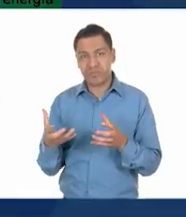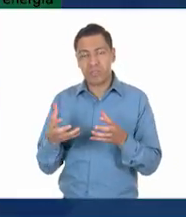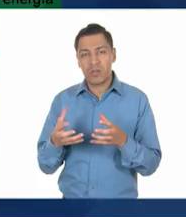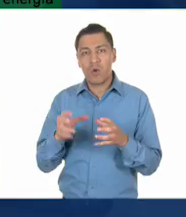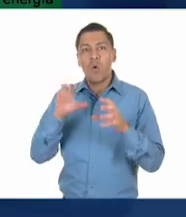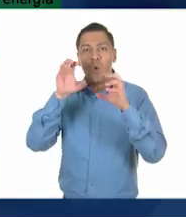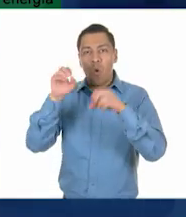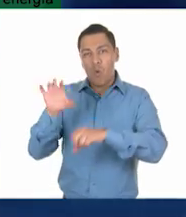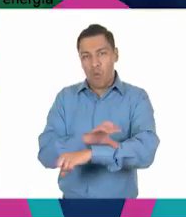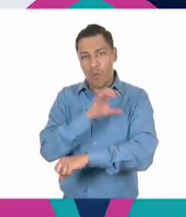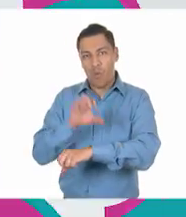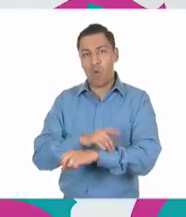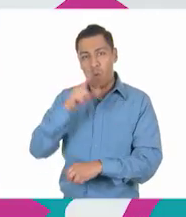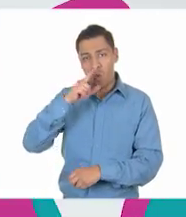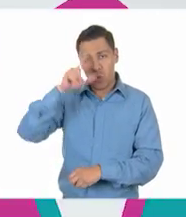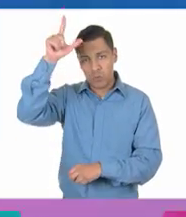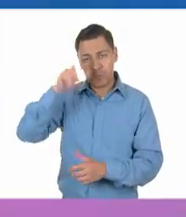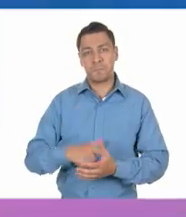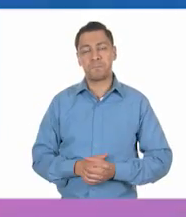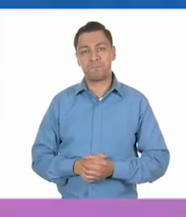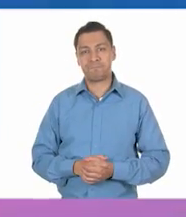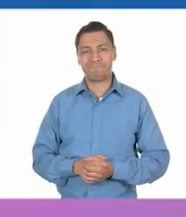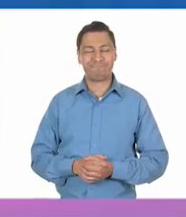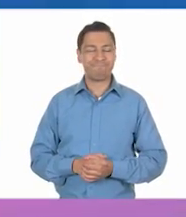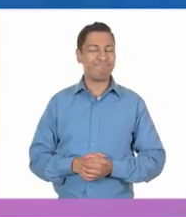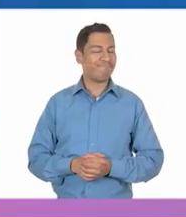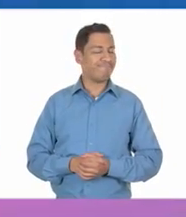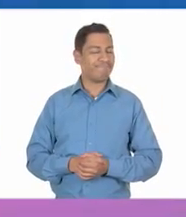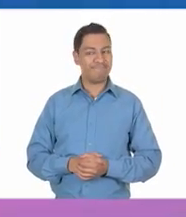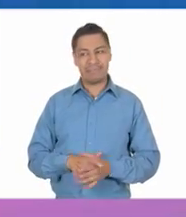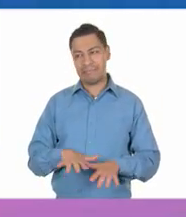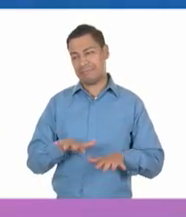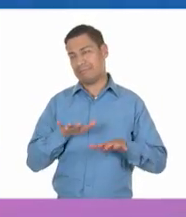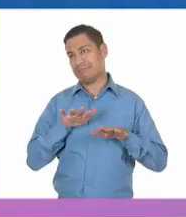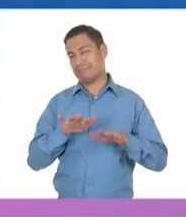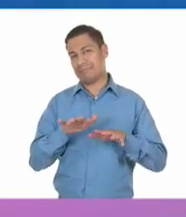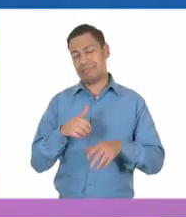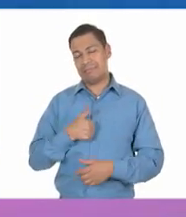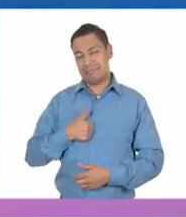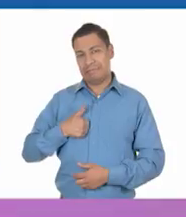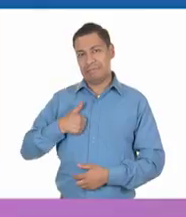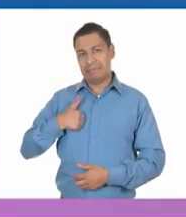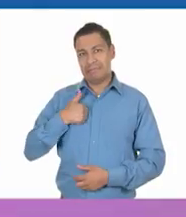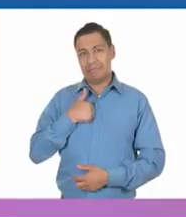y energía eléctrica. ¡Estoy impactada!